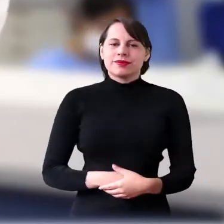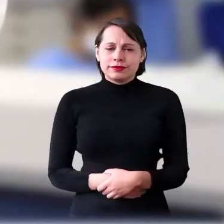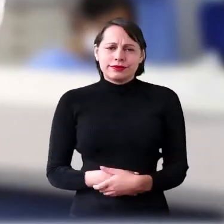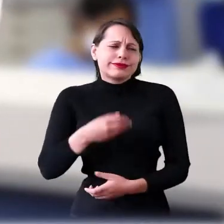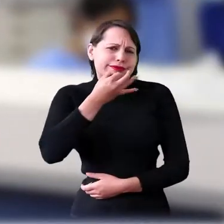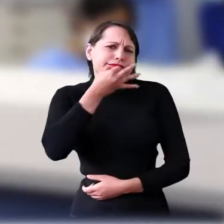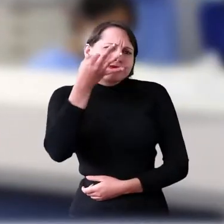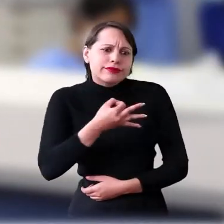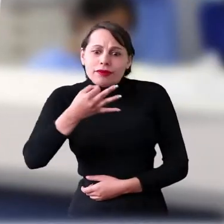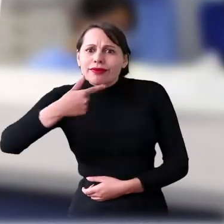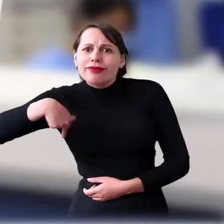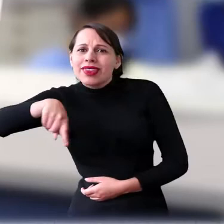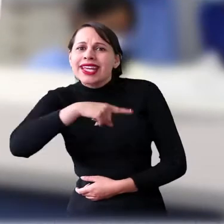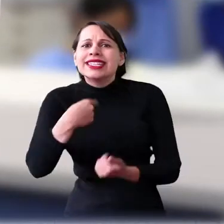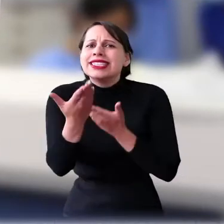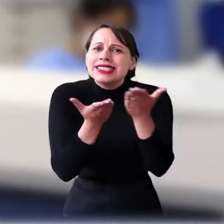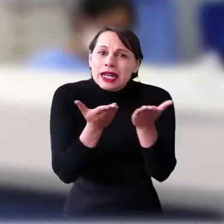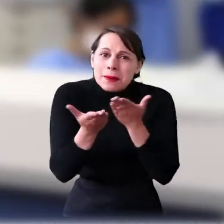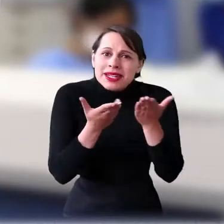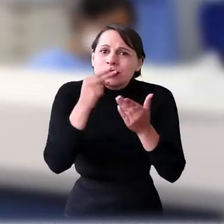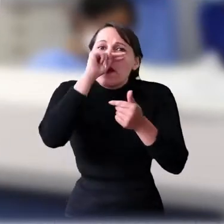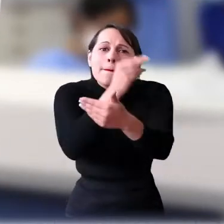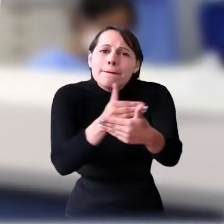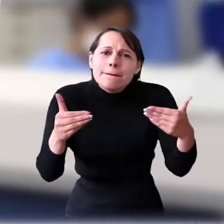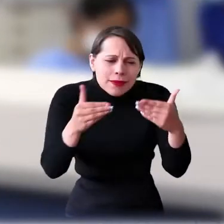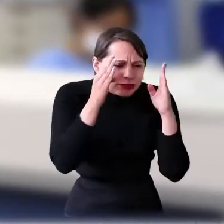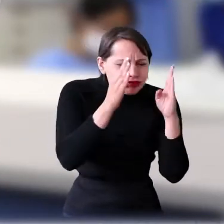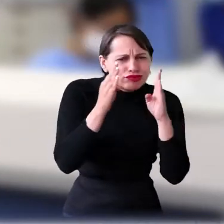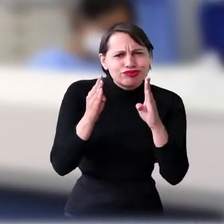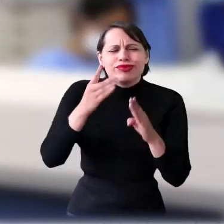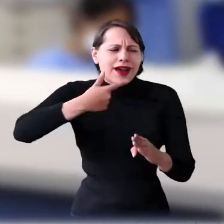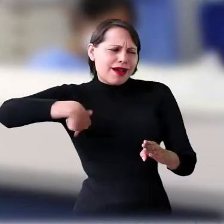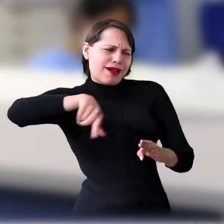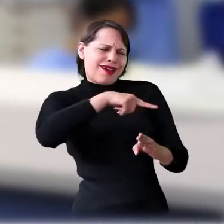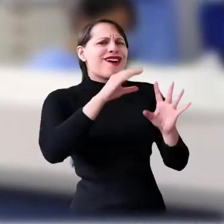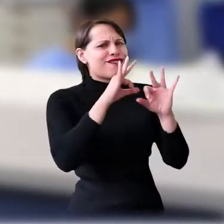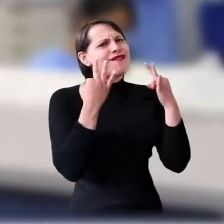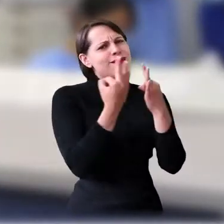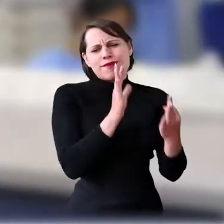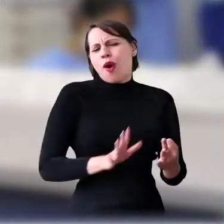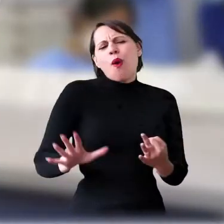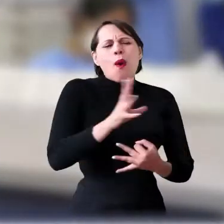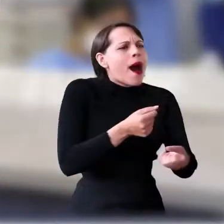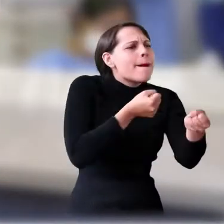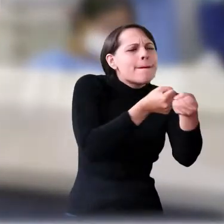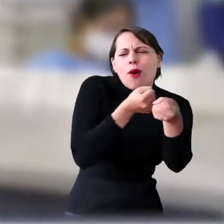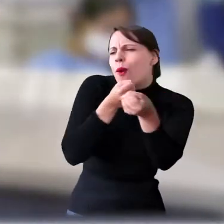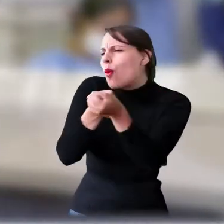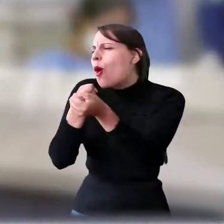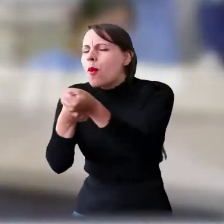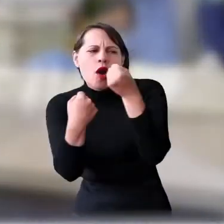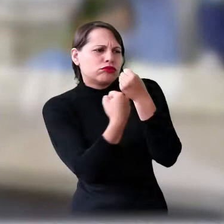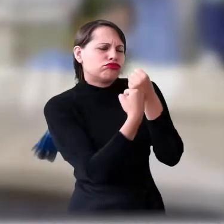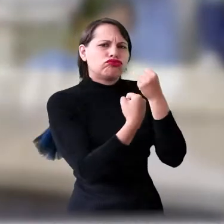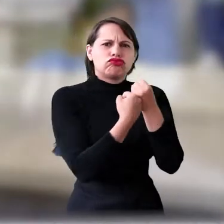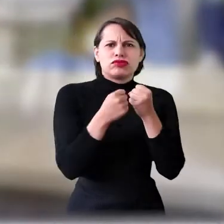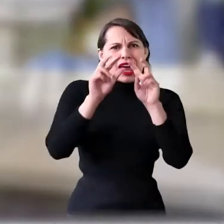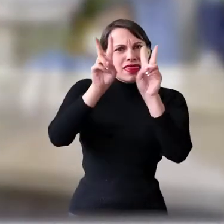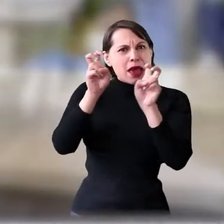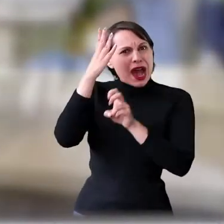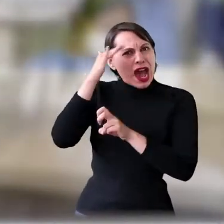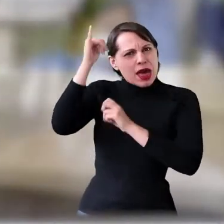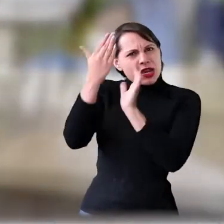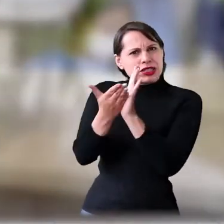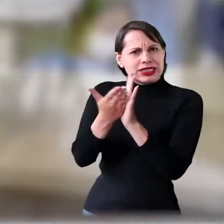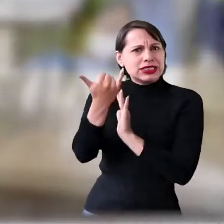Realmente nuestro servicio de pediatría es una familia. Somos una familia en la que todos nos apoyamos, no solo en la parte académica, sino también en la parte de